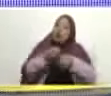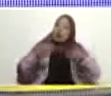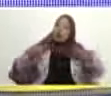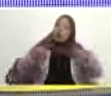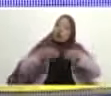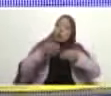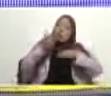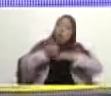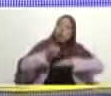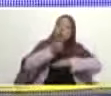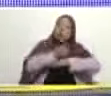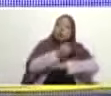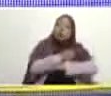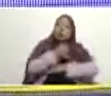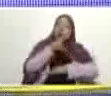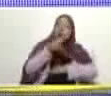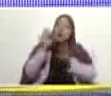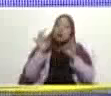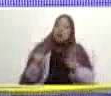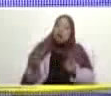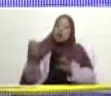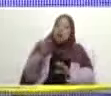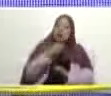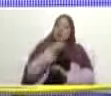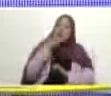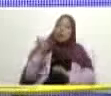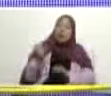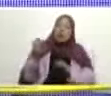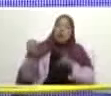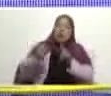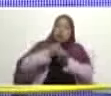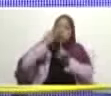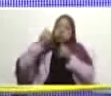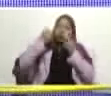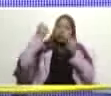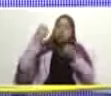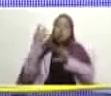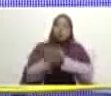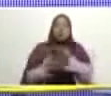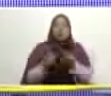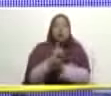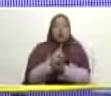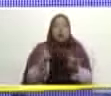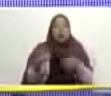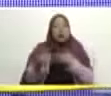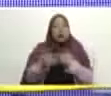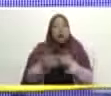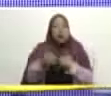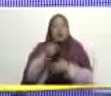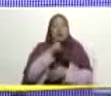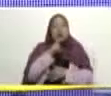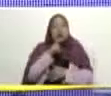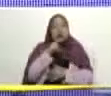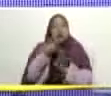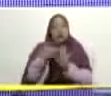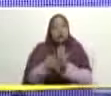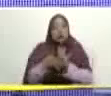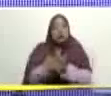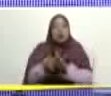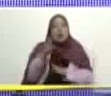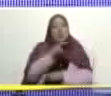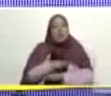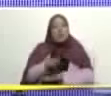en una sola dirección la mayor eficiencia luchar contra el burocratismo contra la indolencia la inercia el